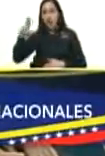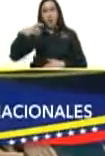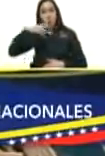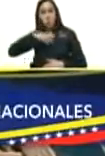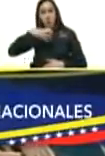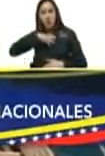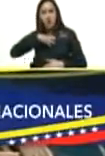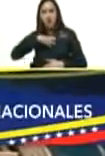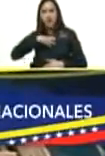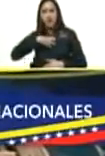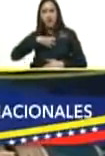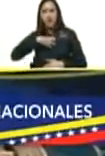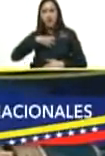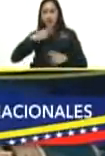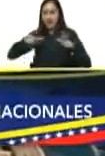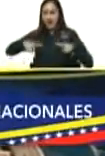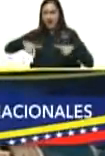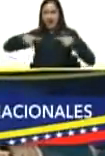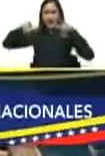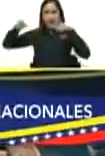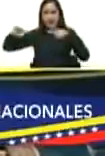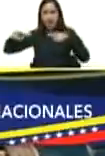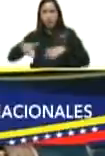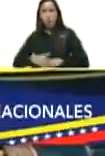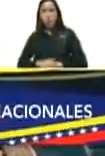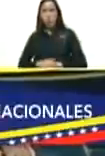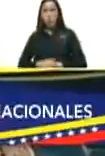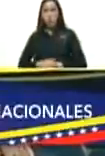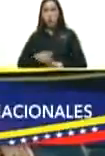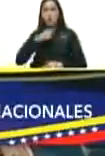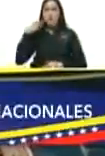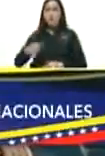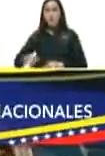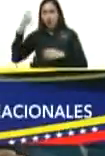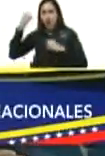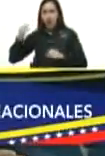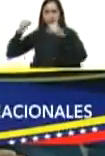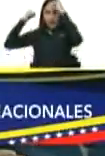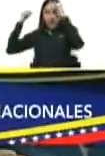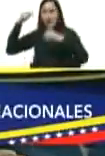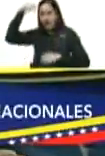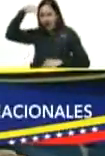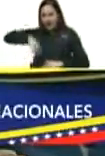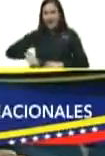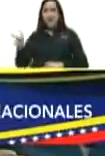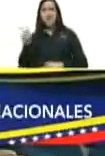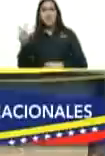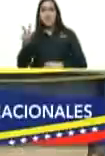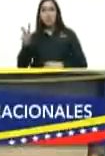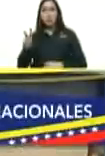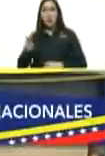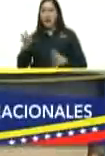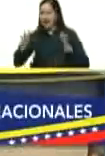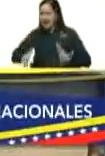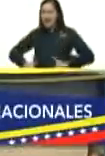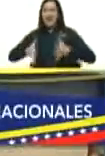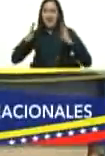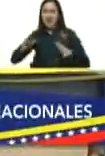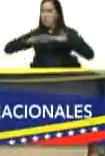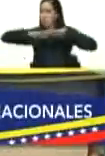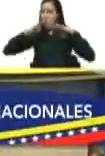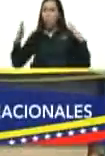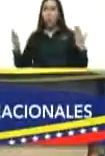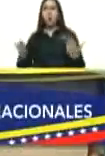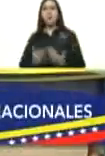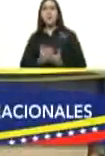entregó el certificado embajador de Rusia de que ahora es Venezuela el campeón mundial